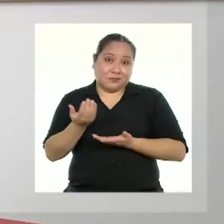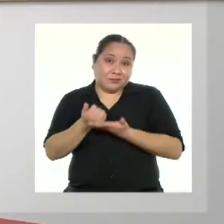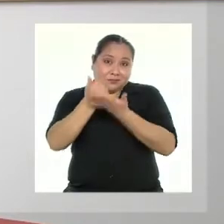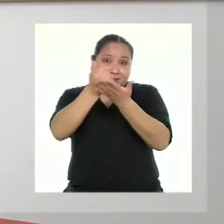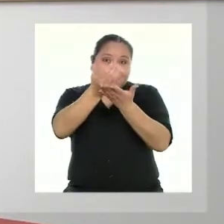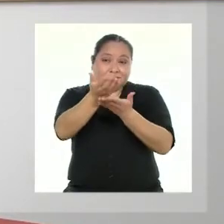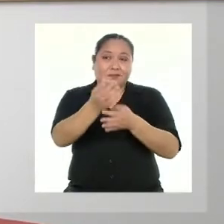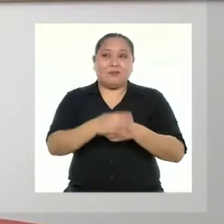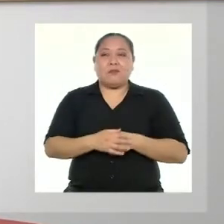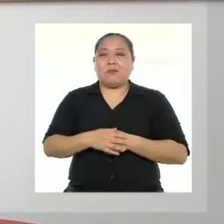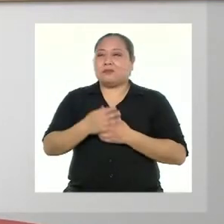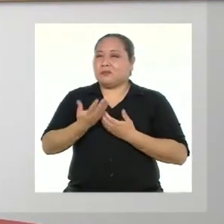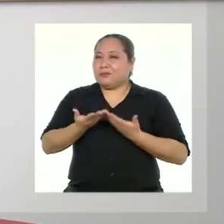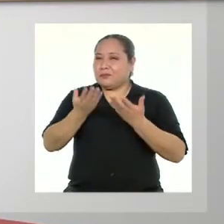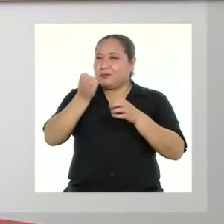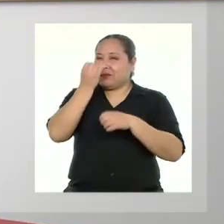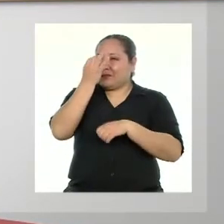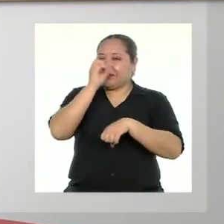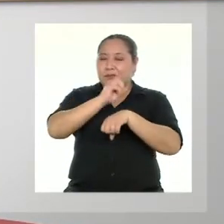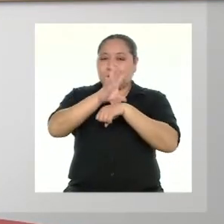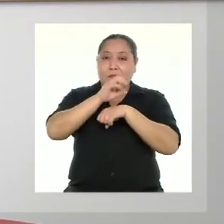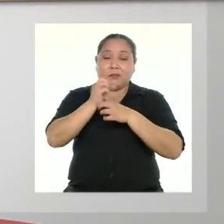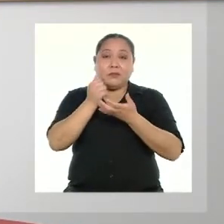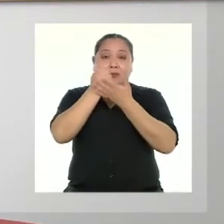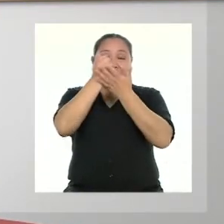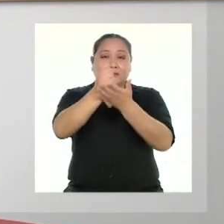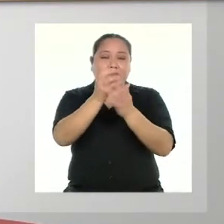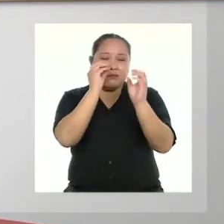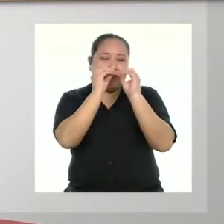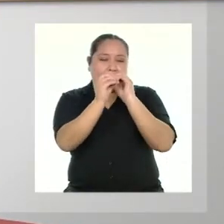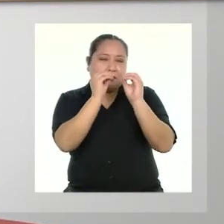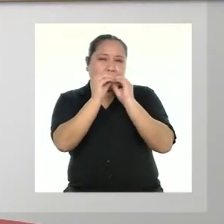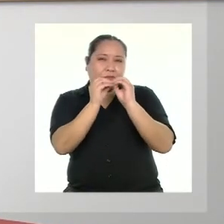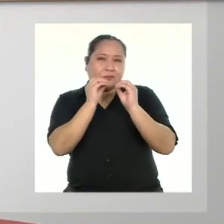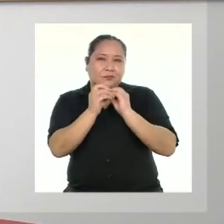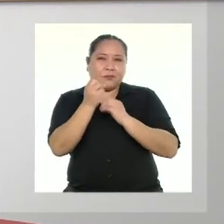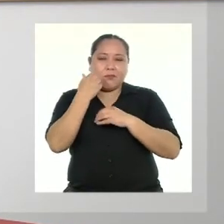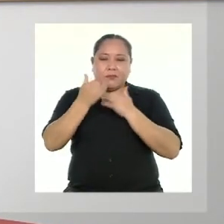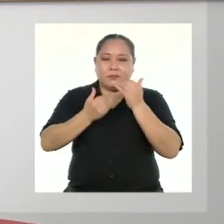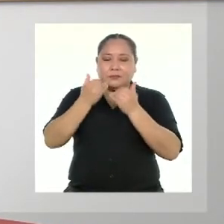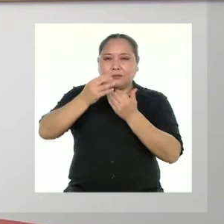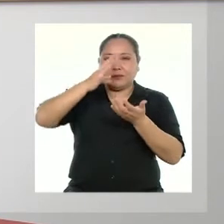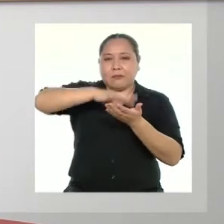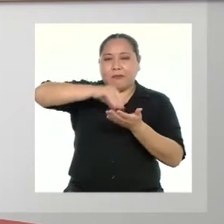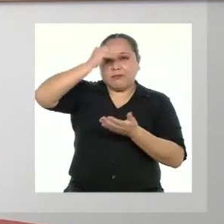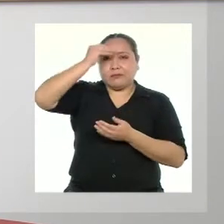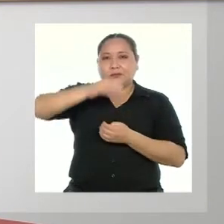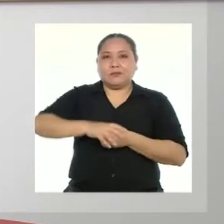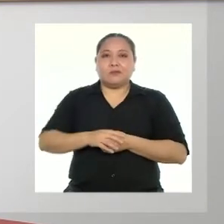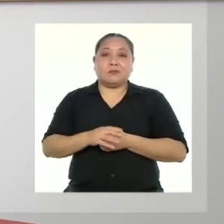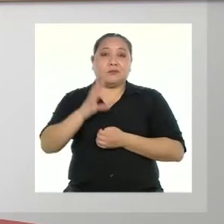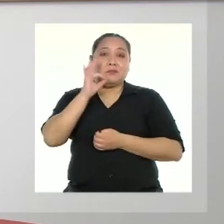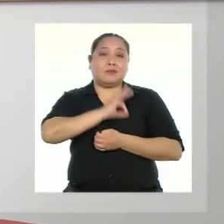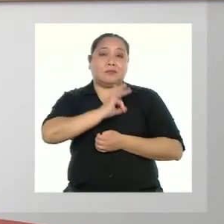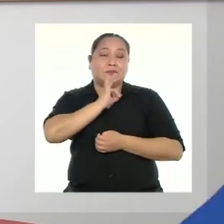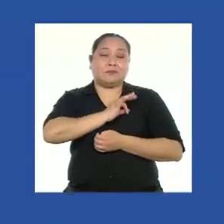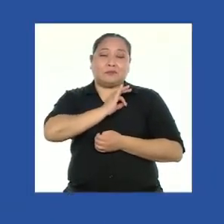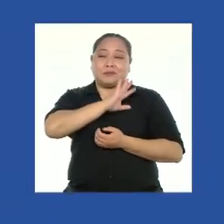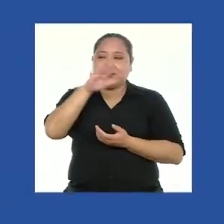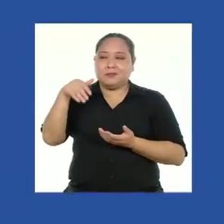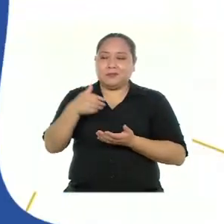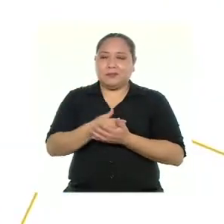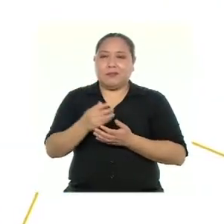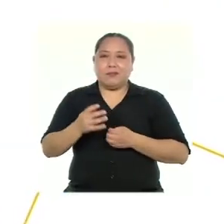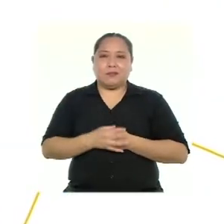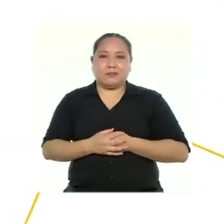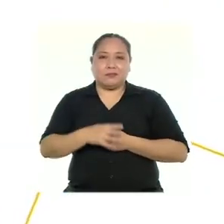Les doy algunos consejos que les permitirán regular sus procesos de aprendizaje para que les saquen el máximo provecho.